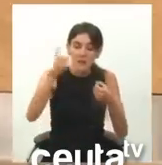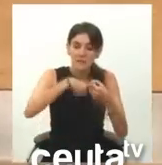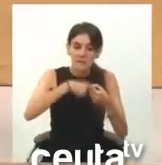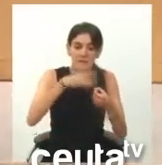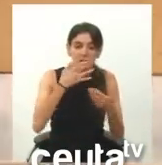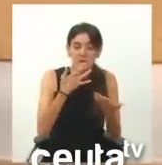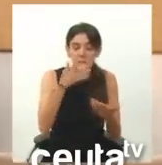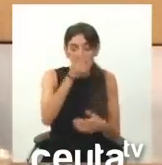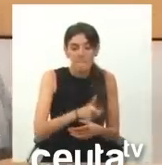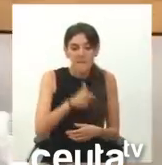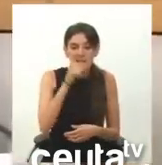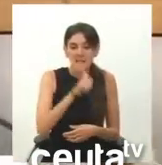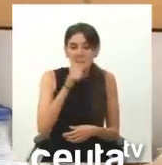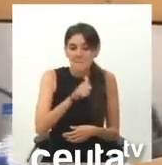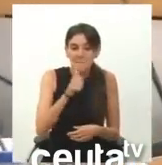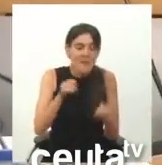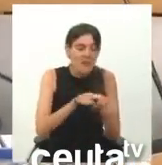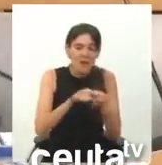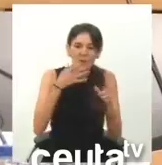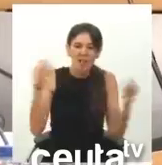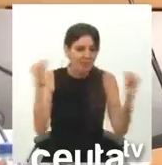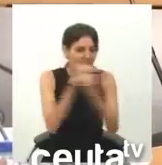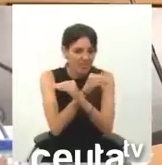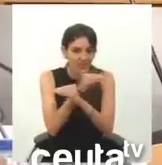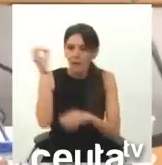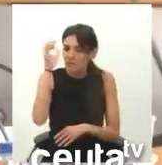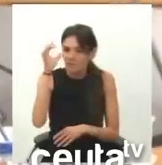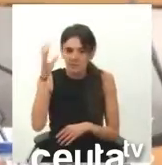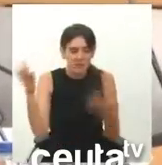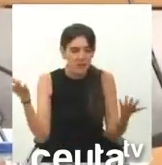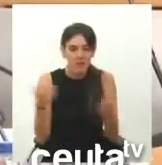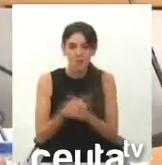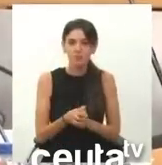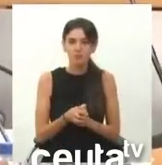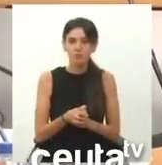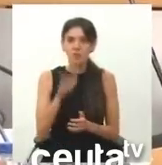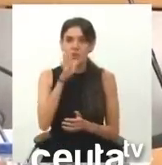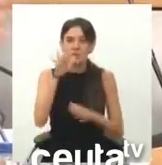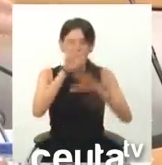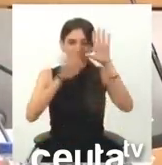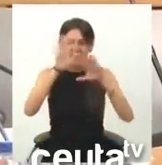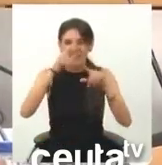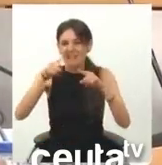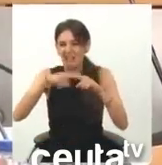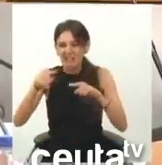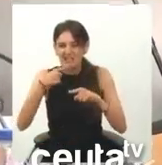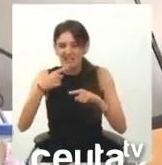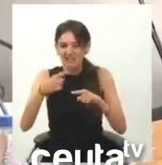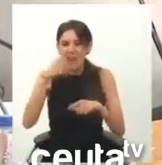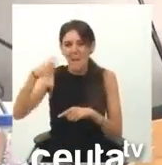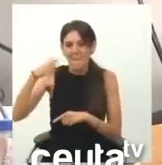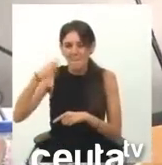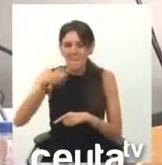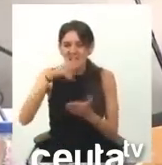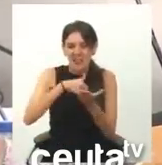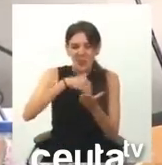del señor Verdejo es como siempre incongruente y absurda. Mezcla cosas. Dice que el presidente